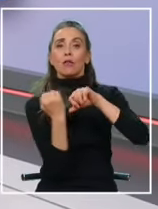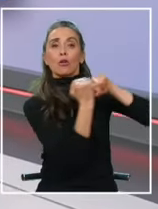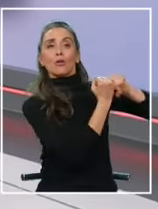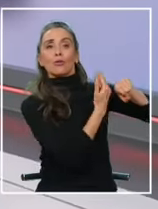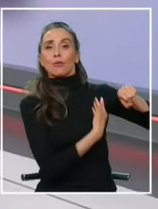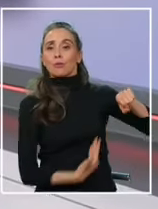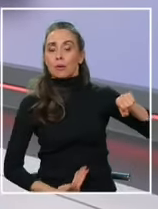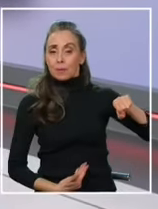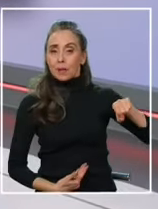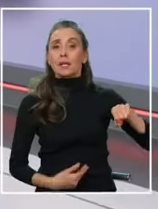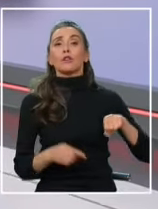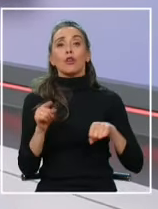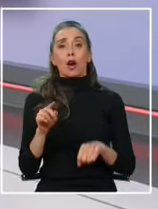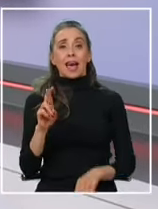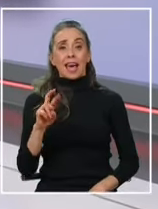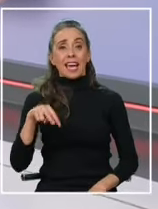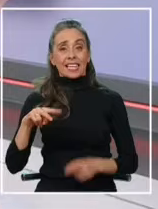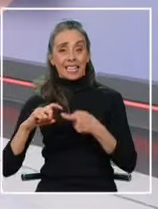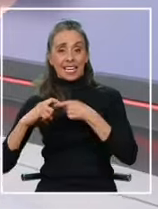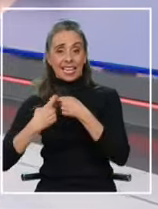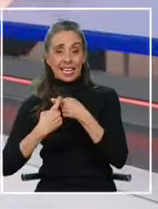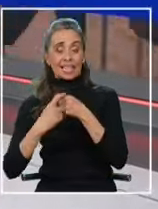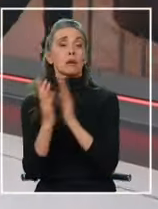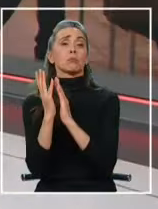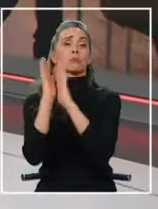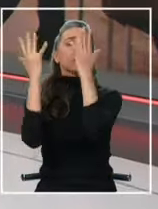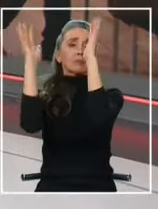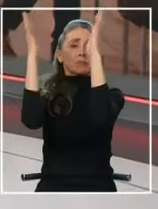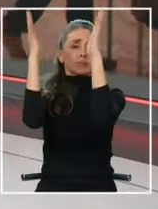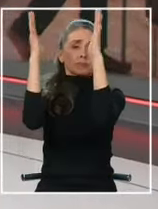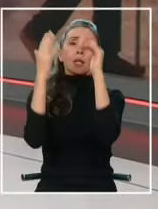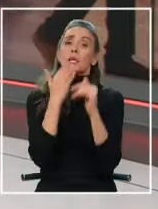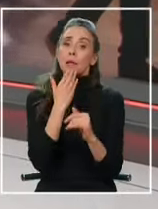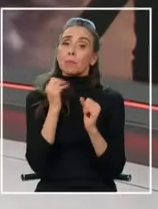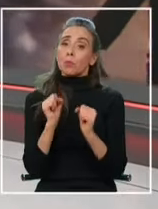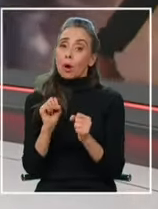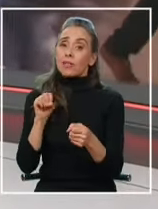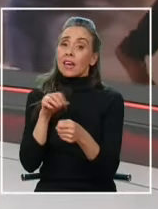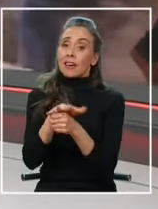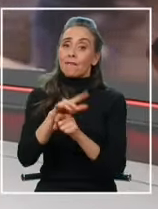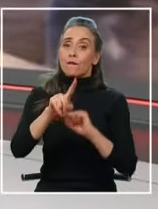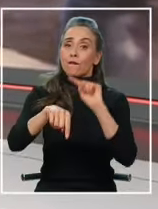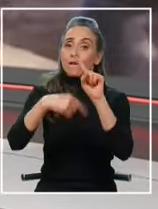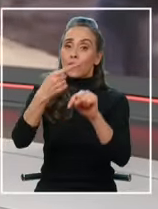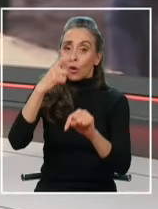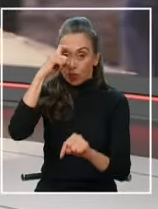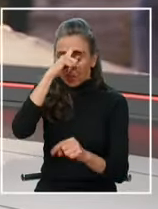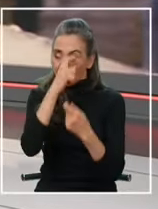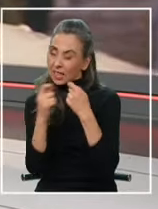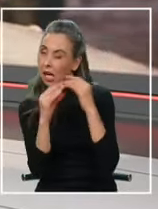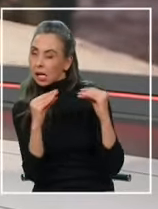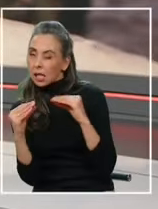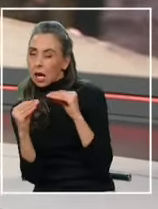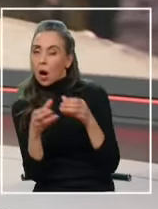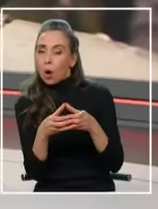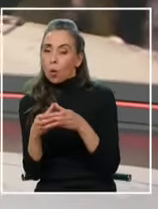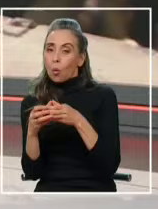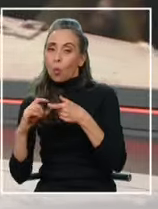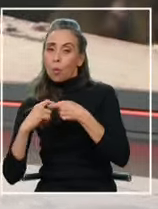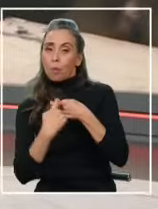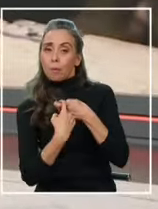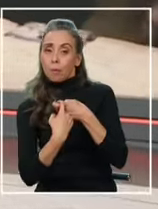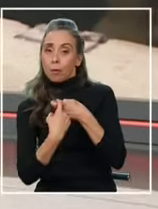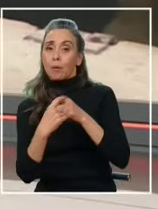oposición. Un sector en donde Renovación Nacional celebró, lo que también podría incidir en las complejas negociaciones que se avecinan